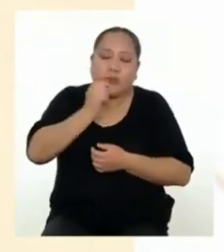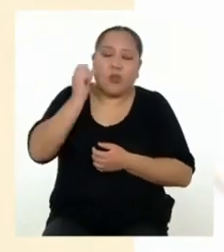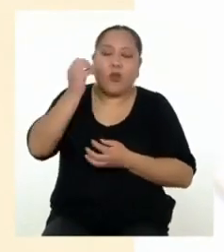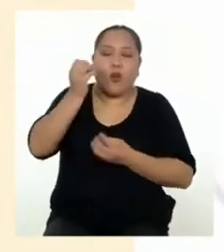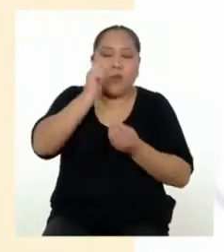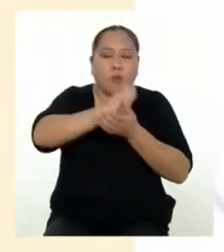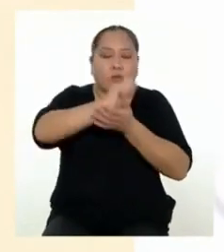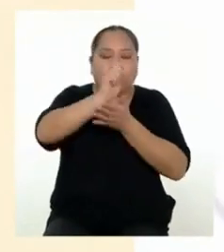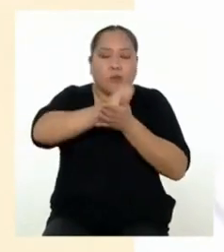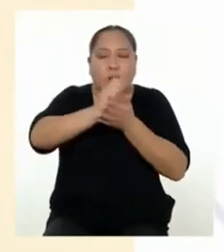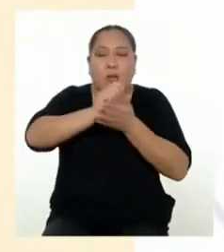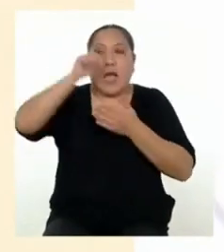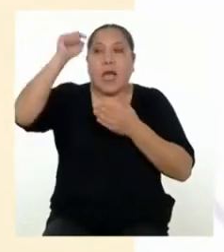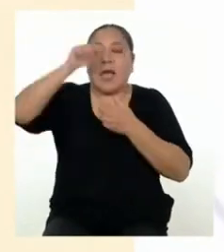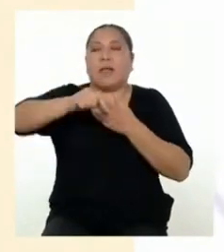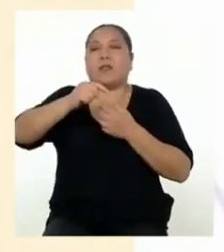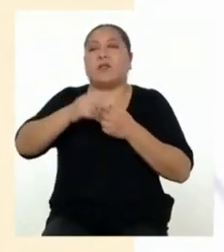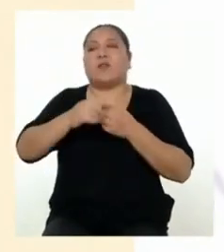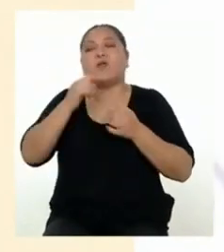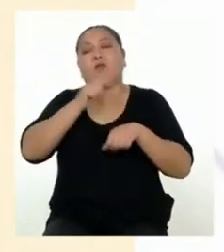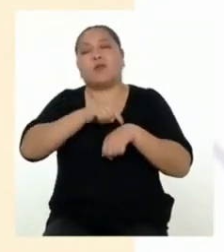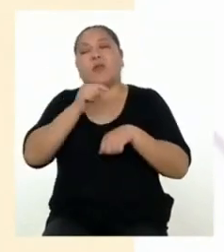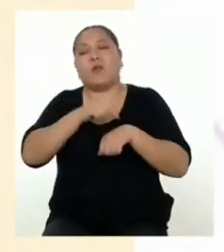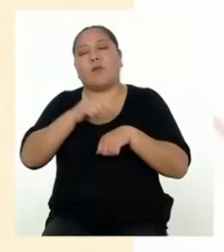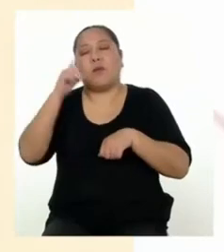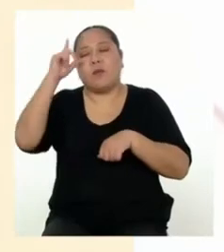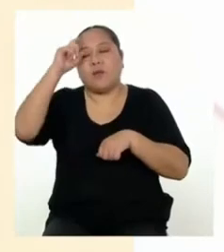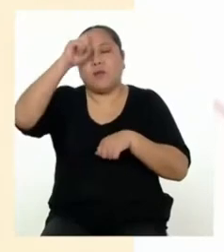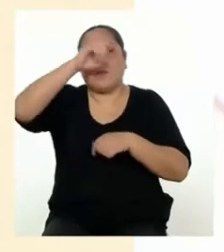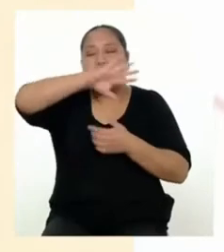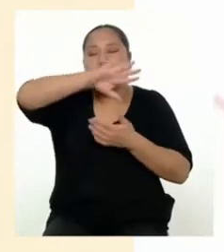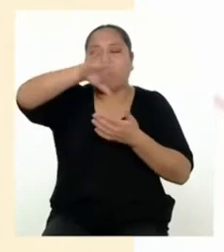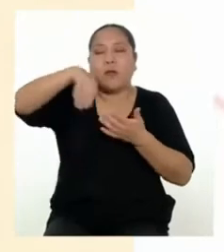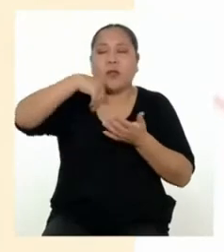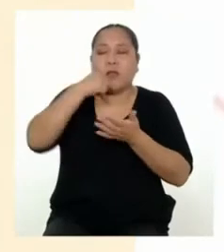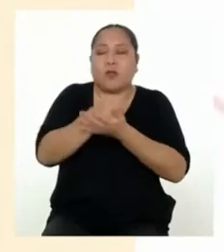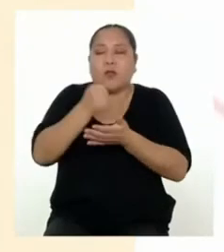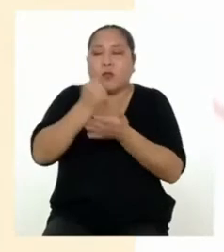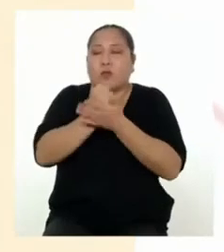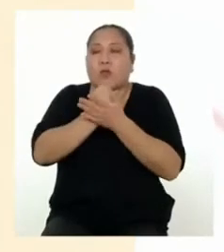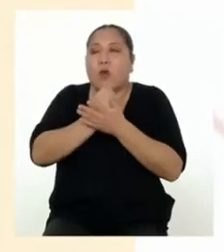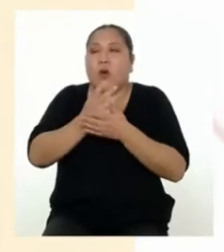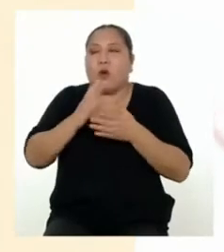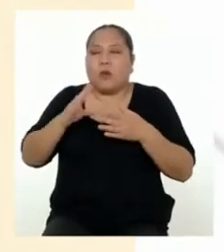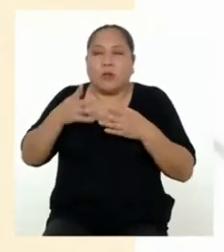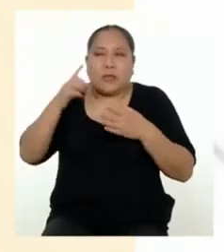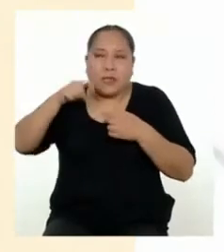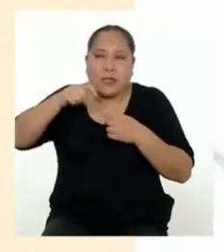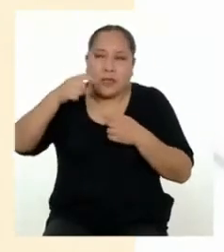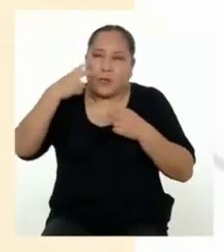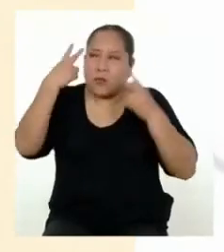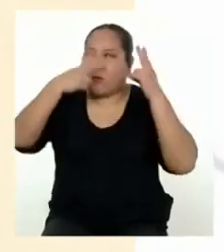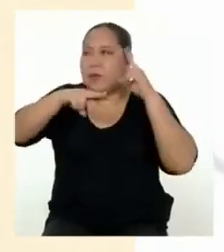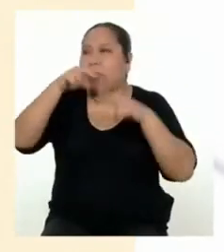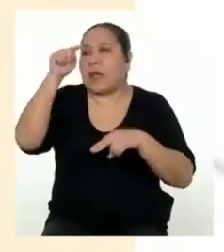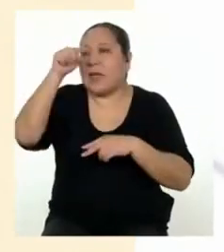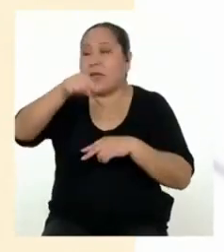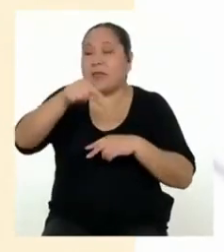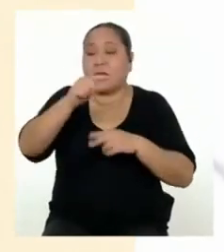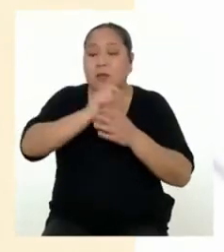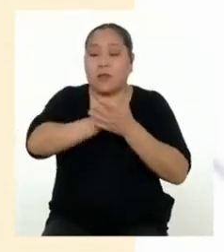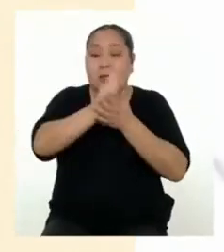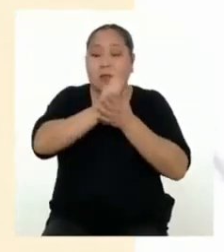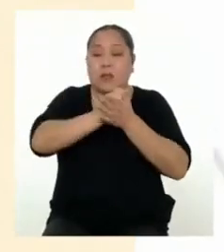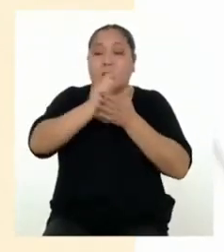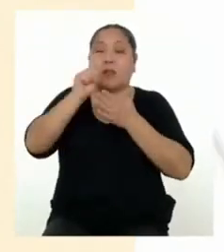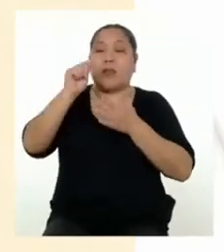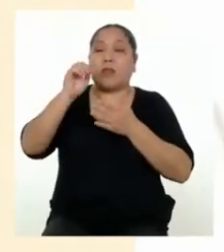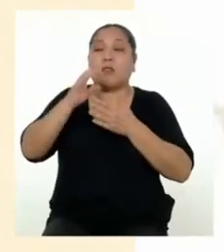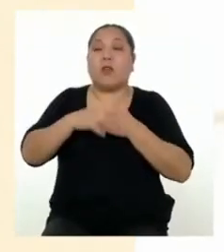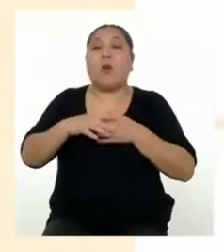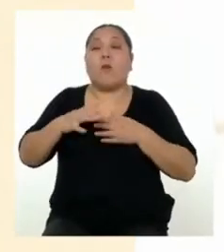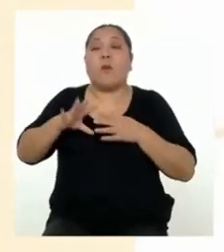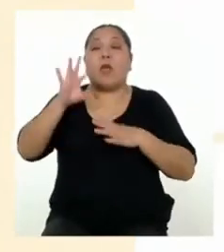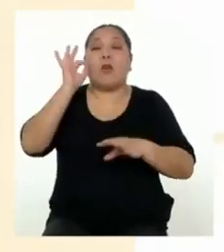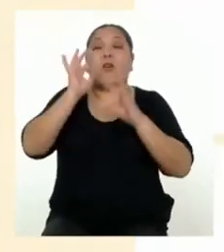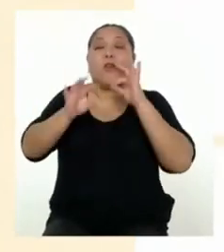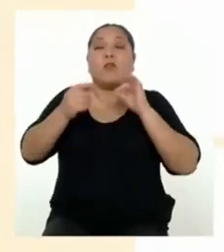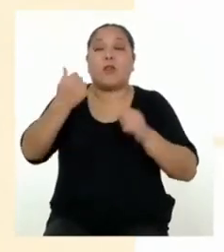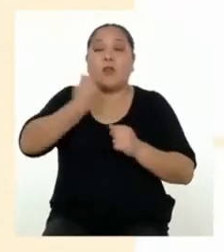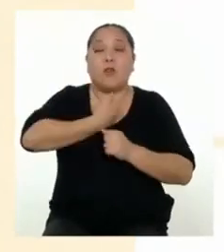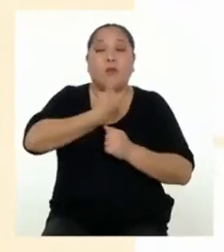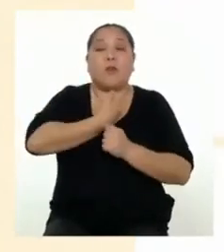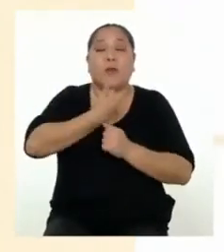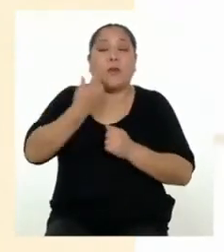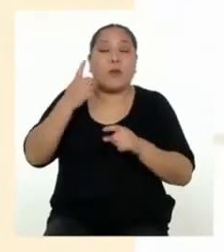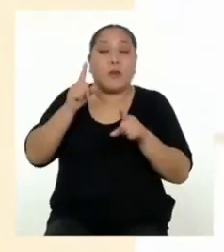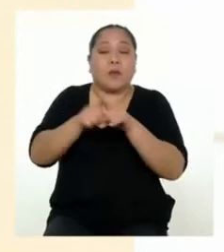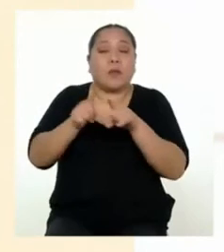cierre. Si bien este es un periodo complicado para todas y todos, debemos ver este contexto como una oportunidad para descubrirnos a nosotros